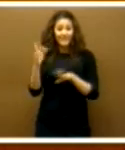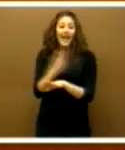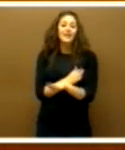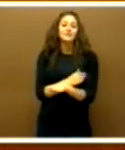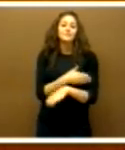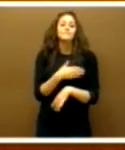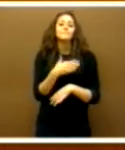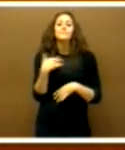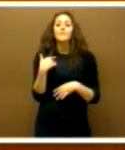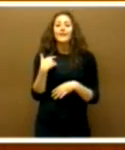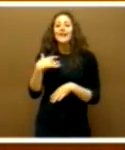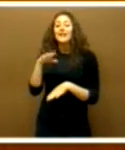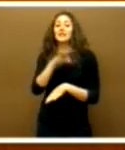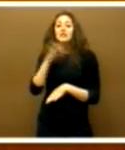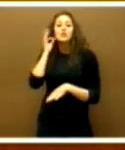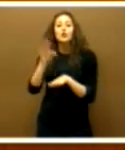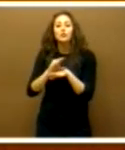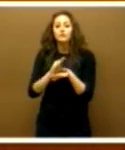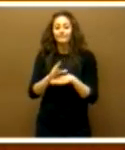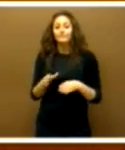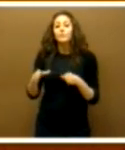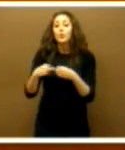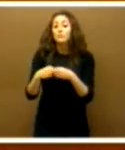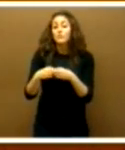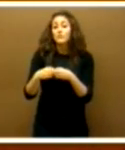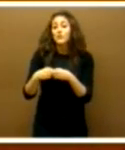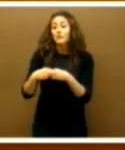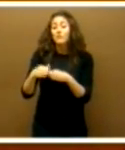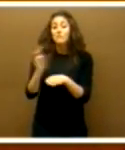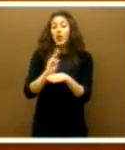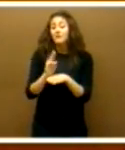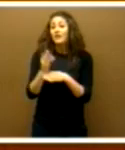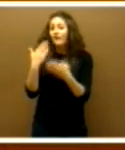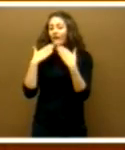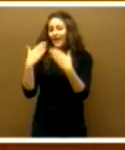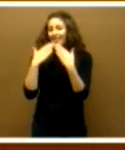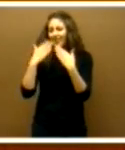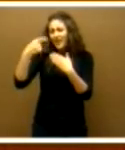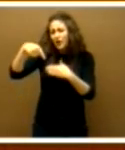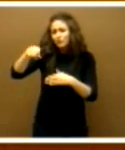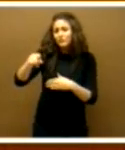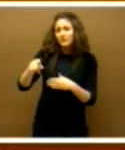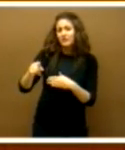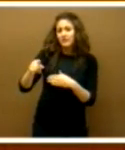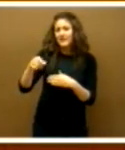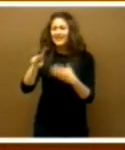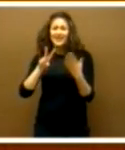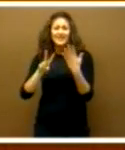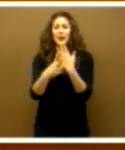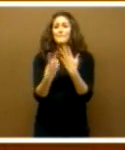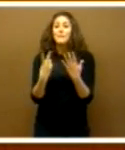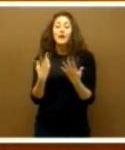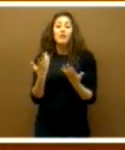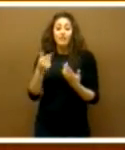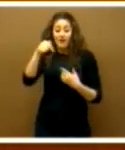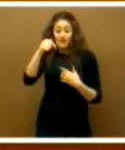pues, sinceramente, señora consejera, este grupo parlamentario no le puede agradecer a usted esa transparencia de la que